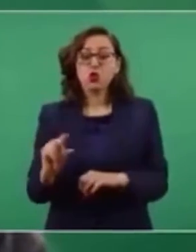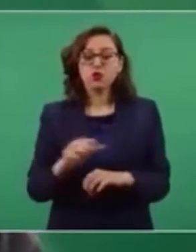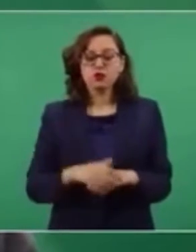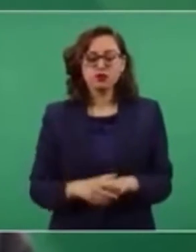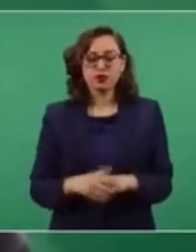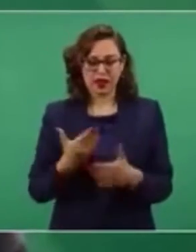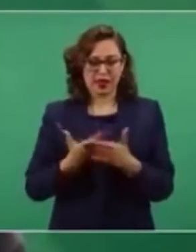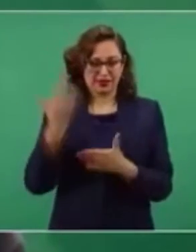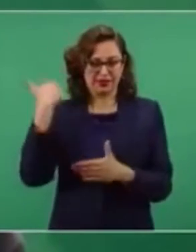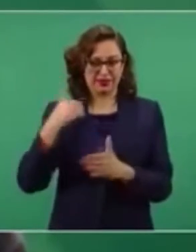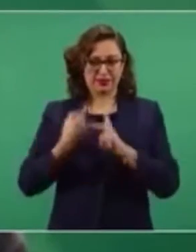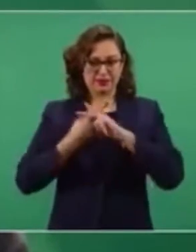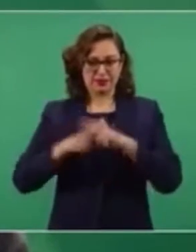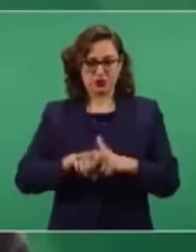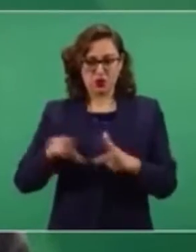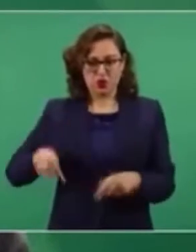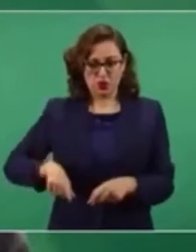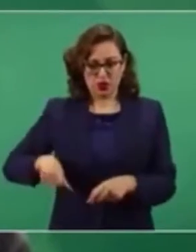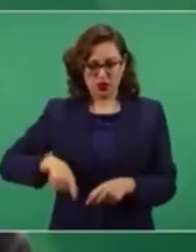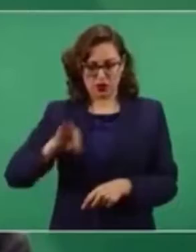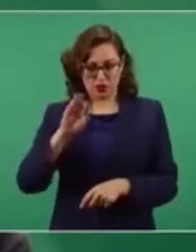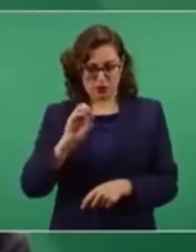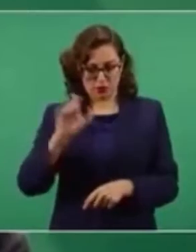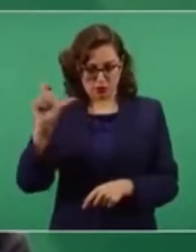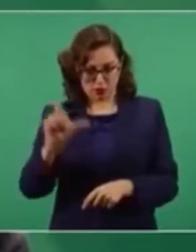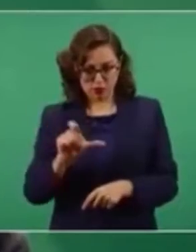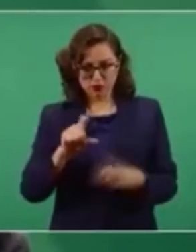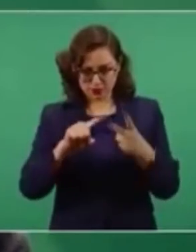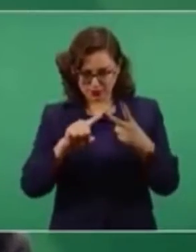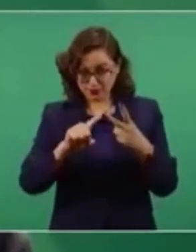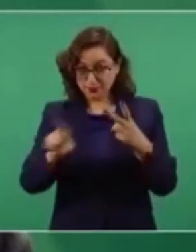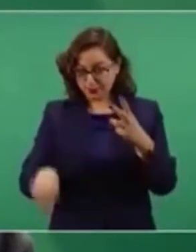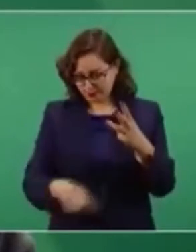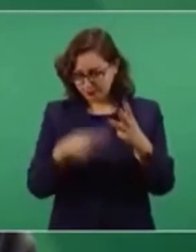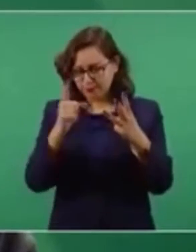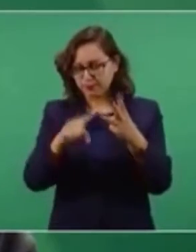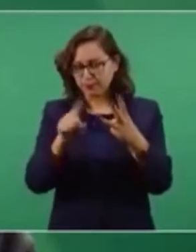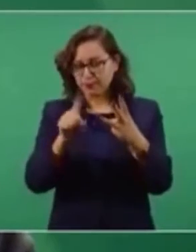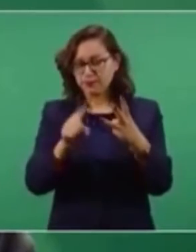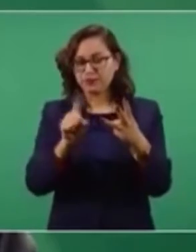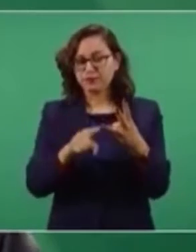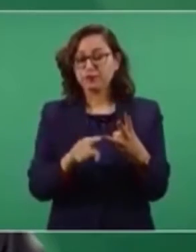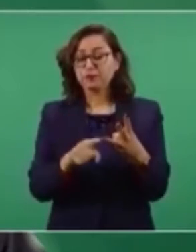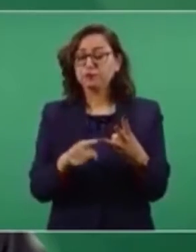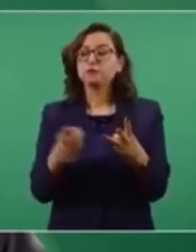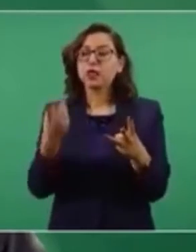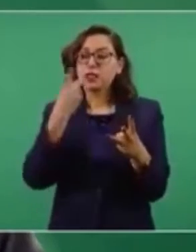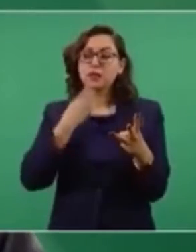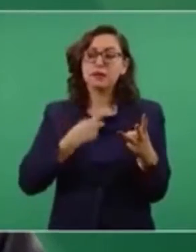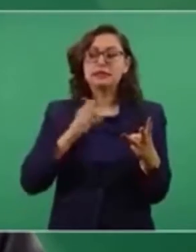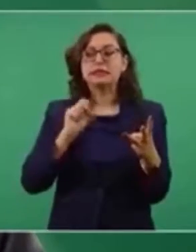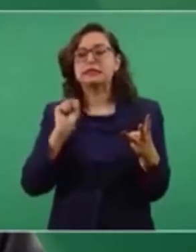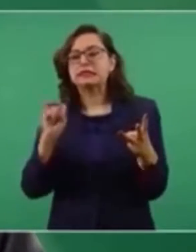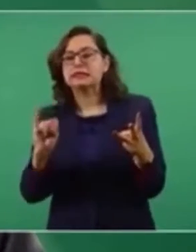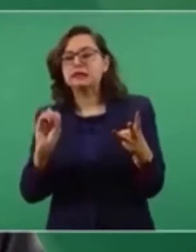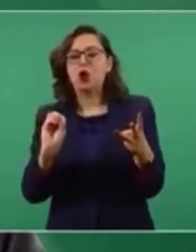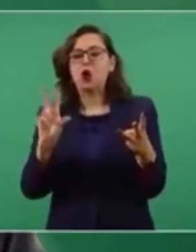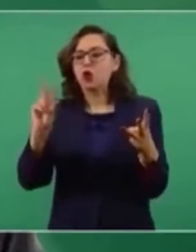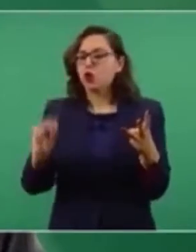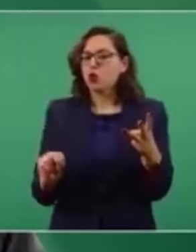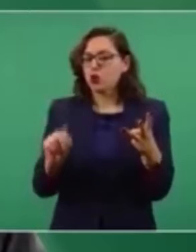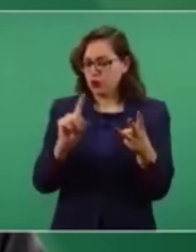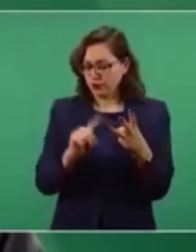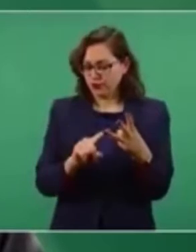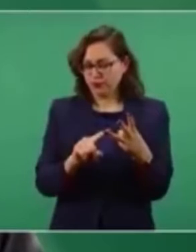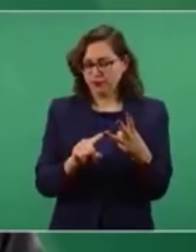Fox, que diga si es cierto o no que sin